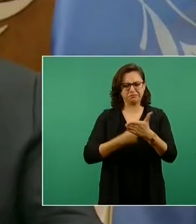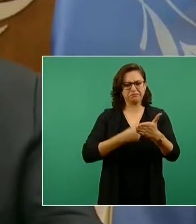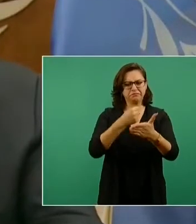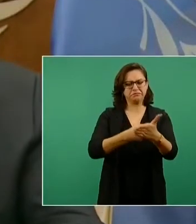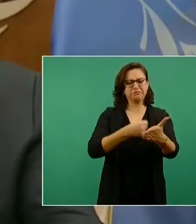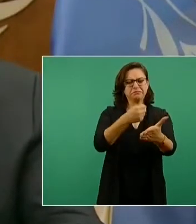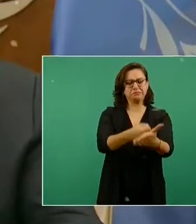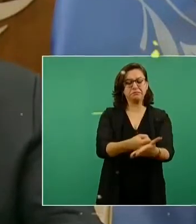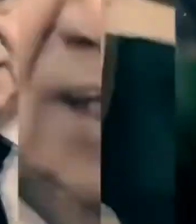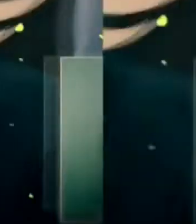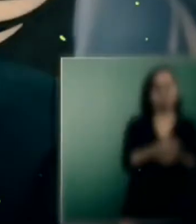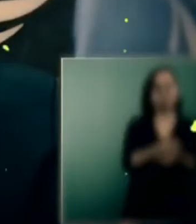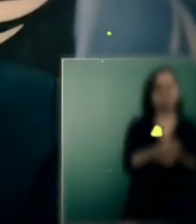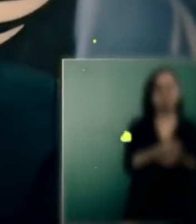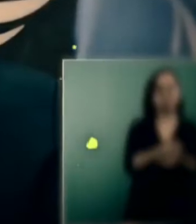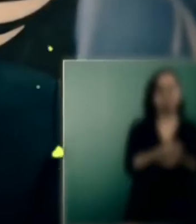o silenciados.